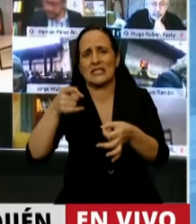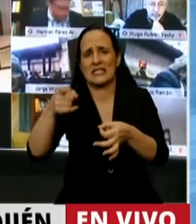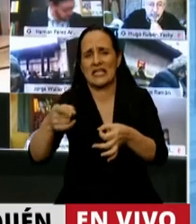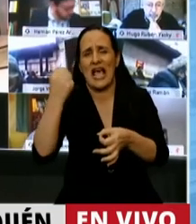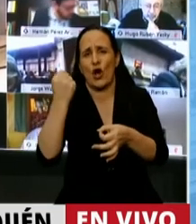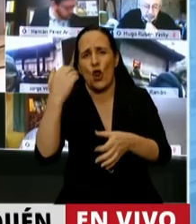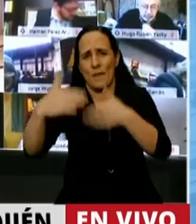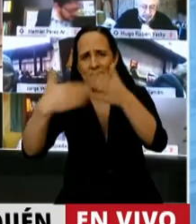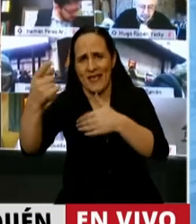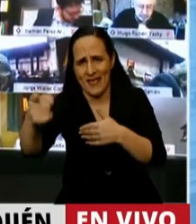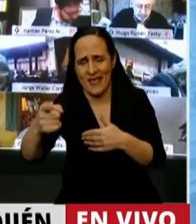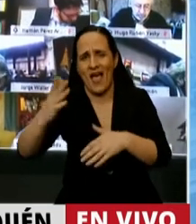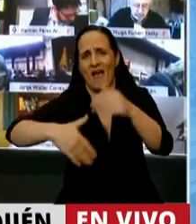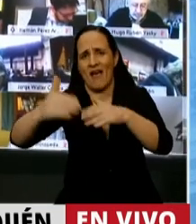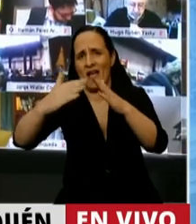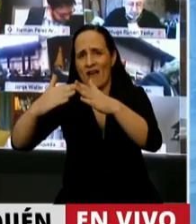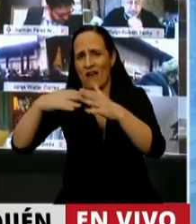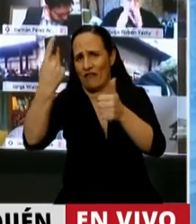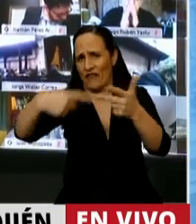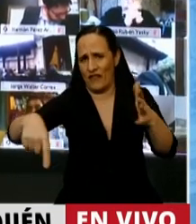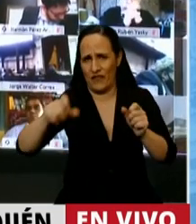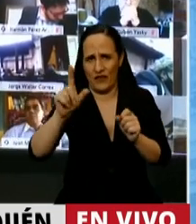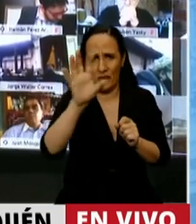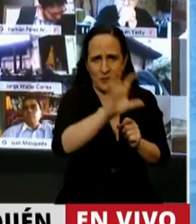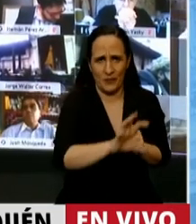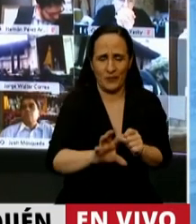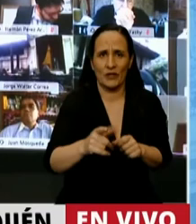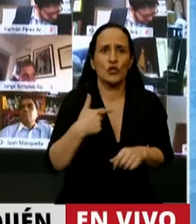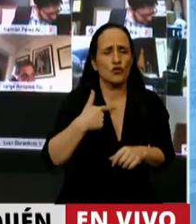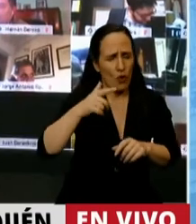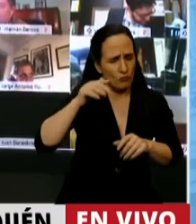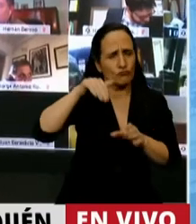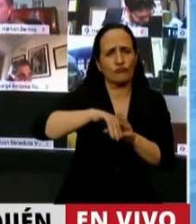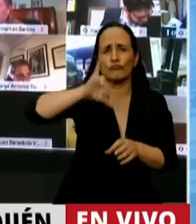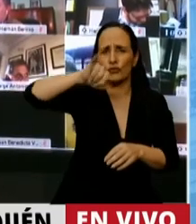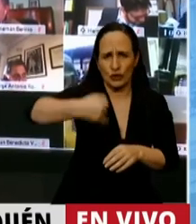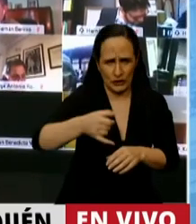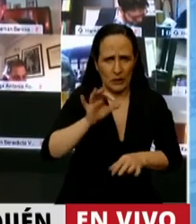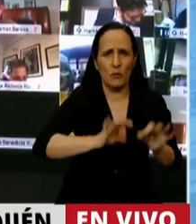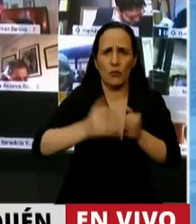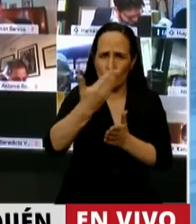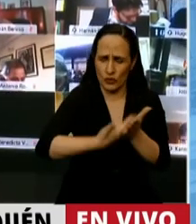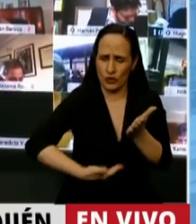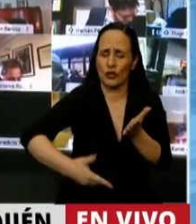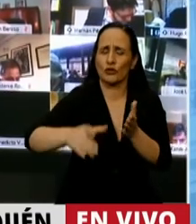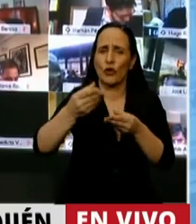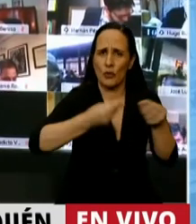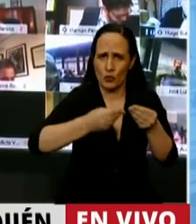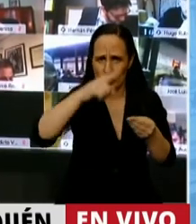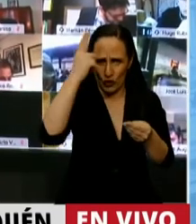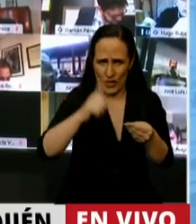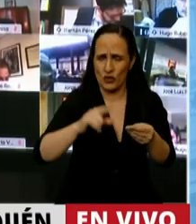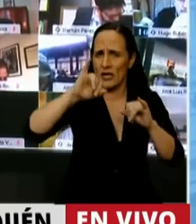economía, la construcción de viviendas, entre otros. Doy mi respaldo una vez más al proyecto de ley de presupuesto nacional